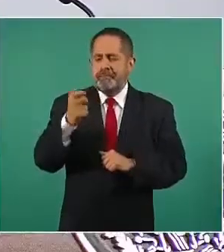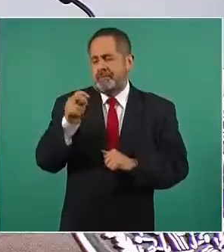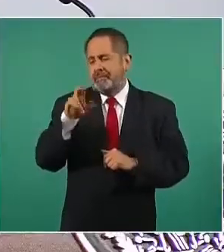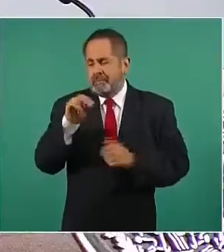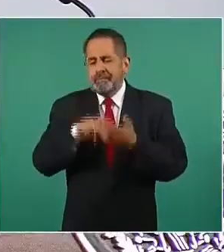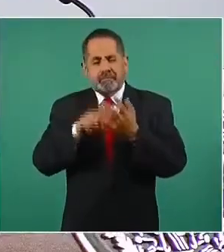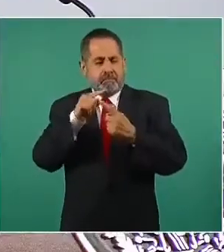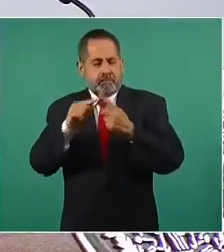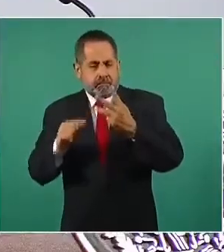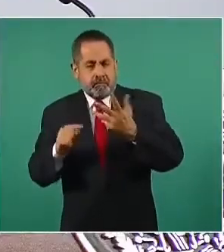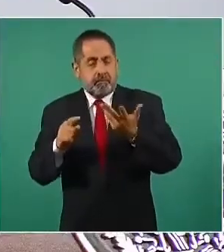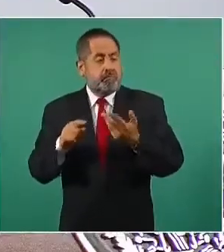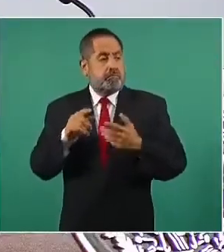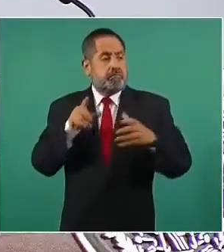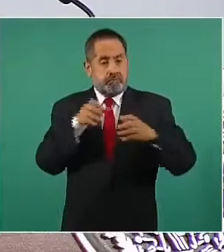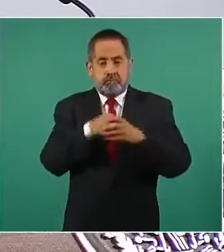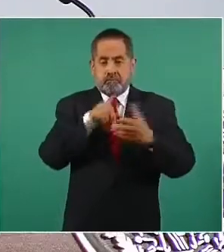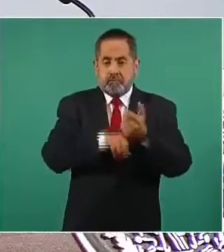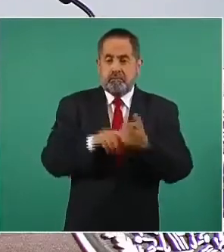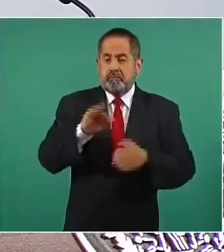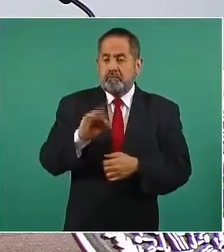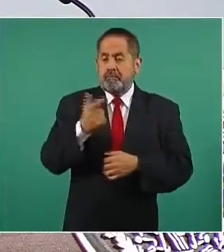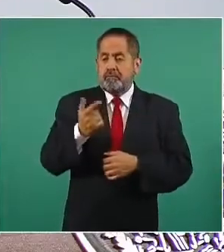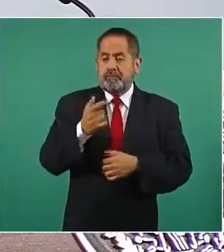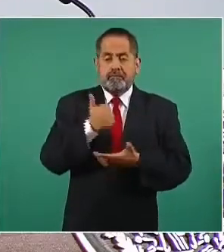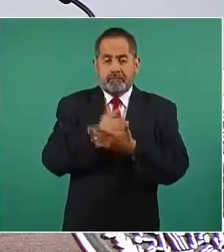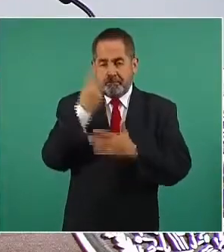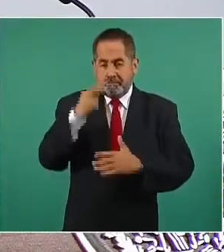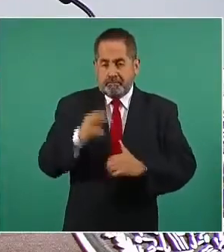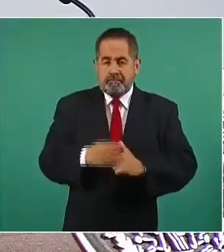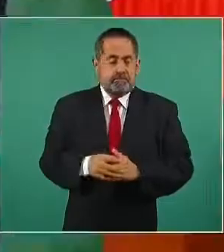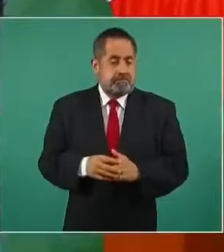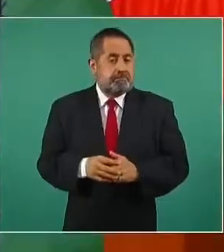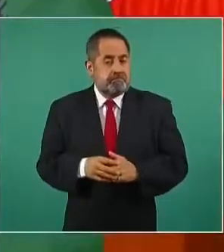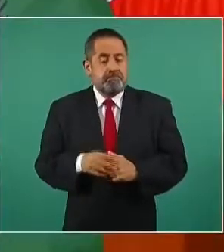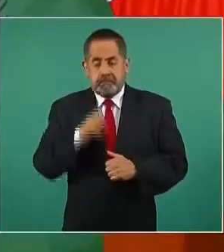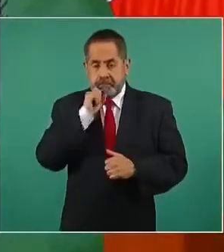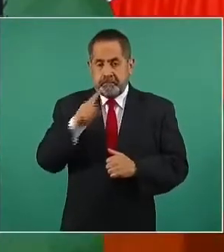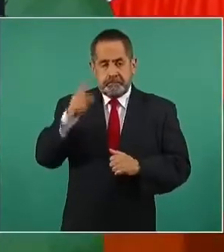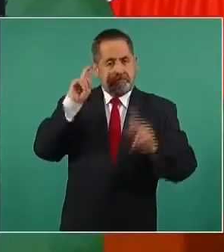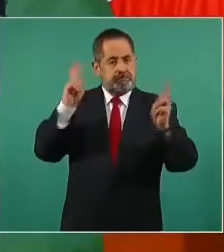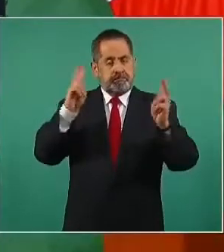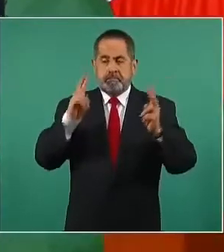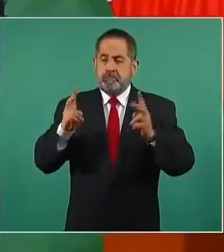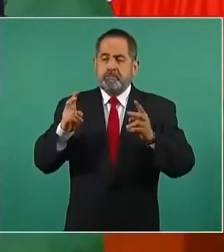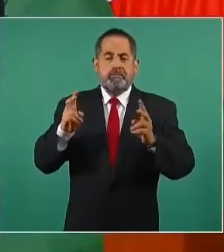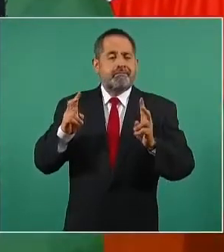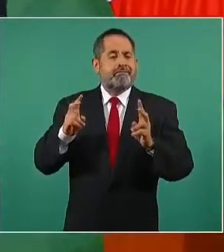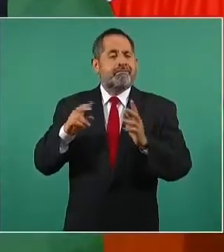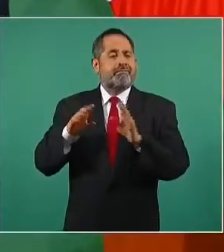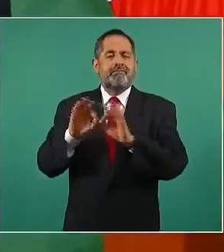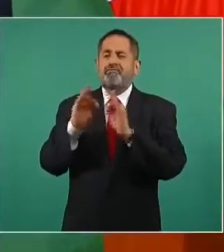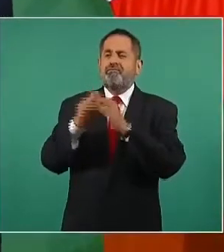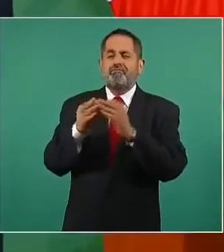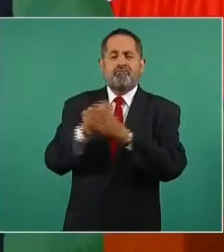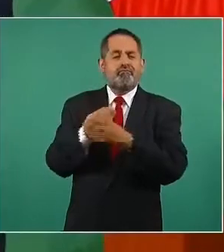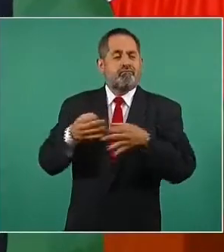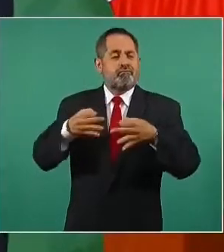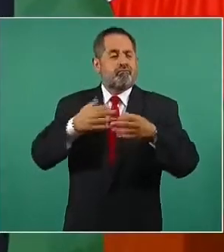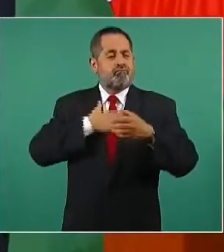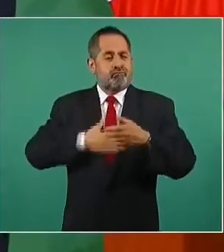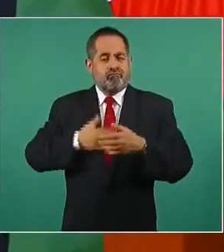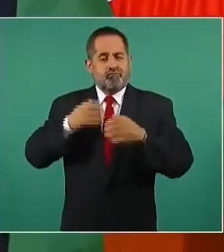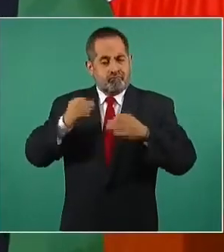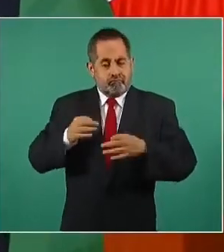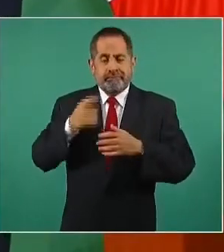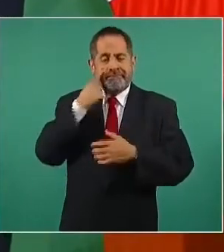Fiscalía de la Ciudad de México. Y en el marco del Modelo Nacional de Policía y Justicia Cívica, se aplica ya el